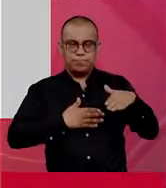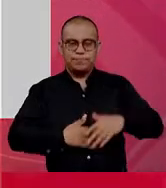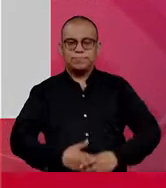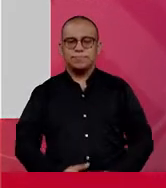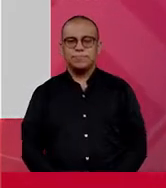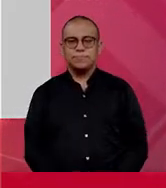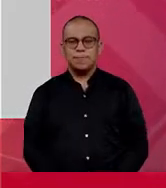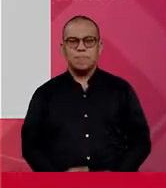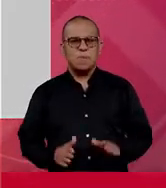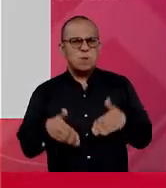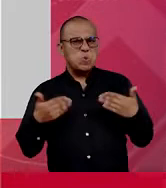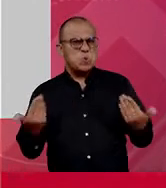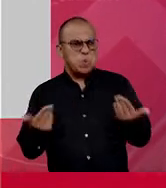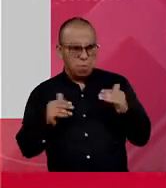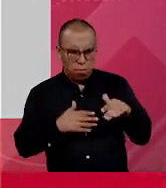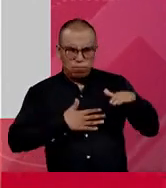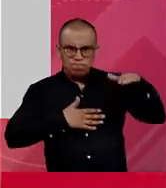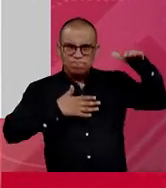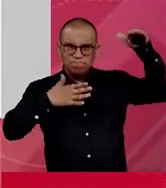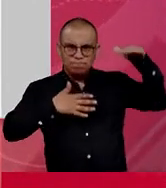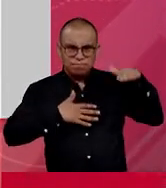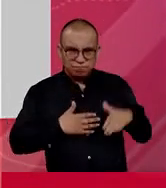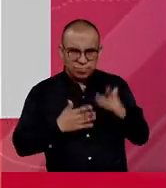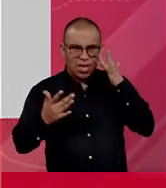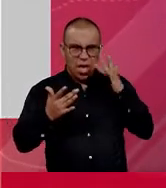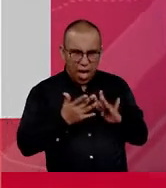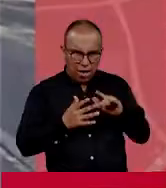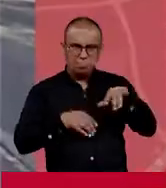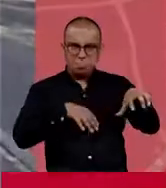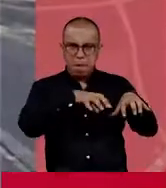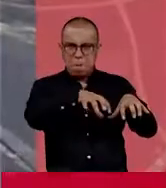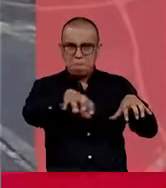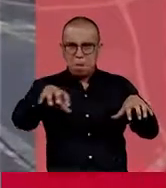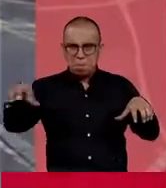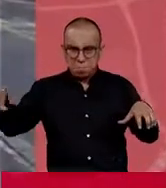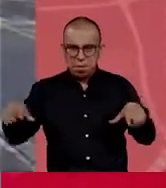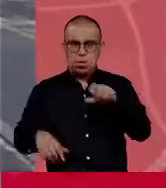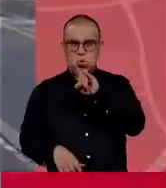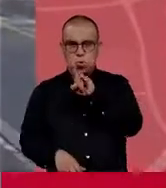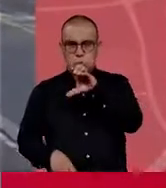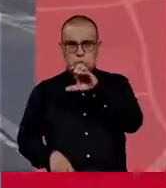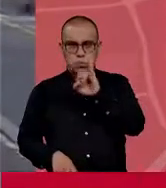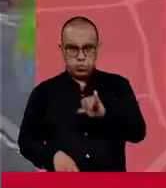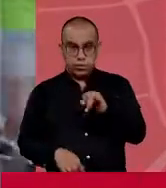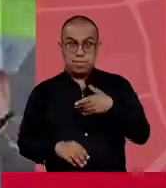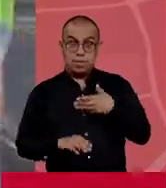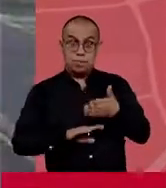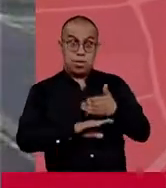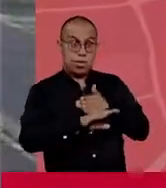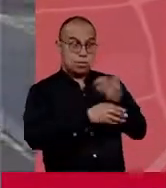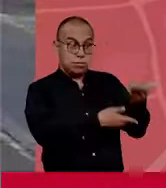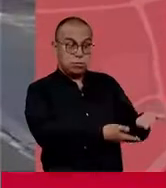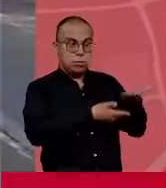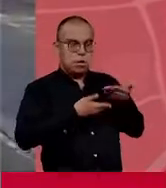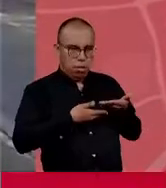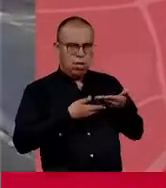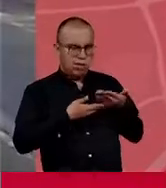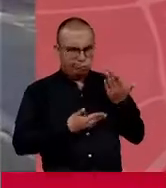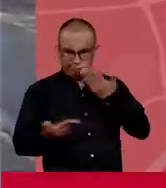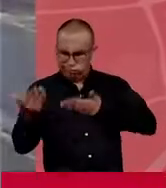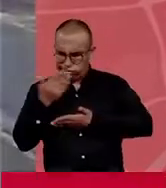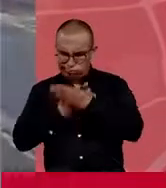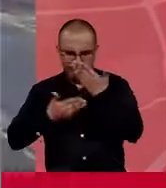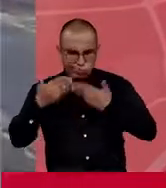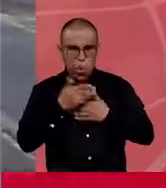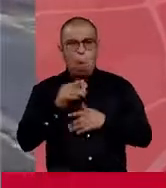¿Cómo se distribuyen los ventiladores para su instalación en las UCI? Previo a la entrega, la Secretaría Distrital ha hecho un censo en